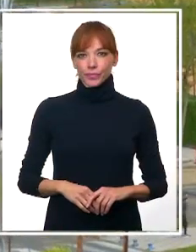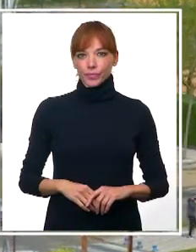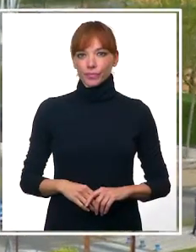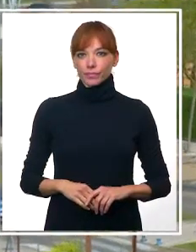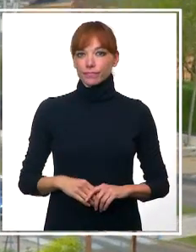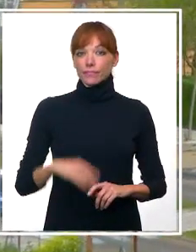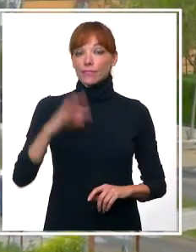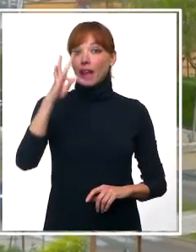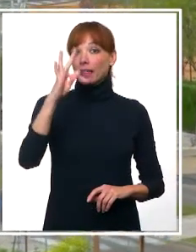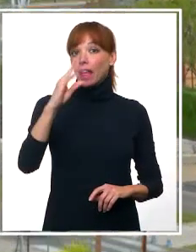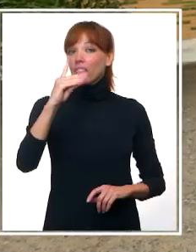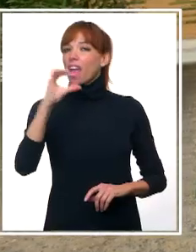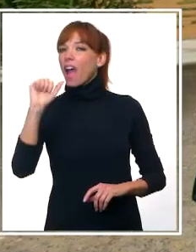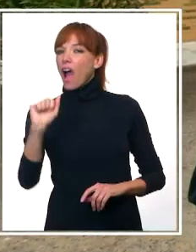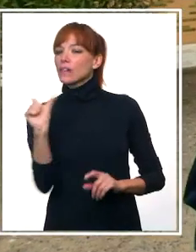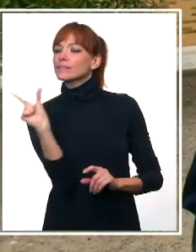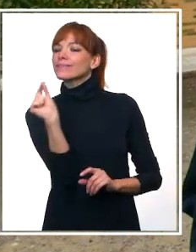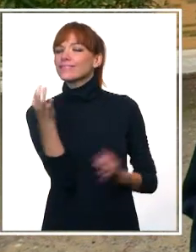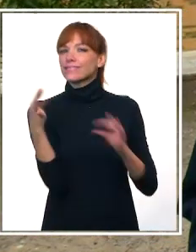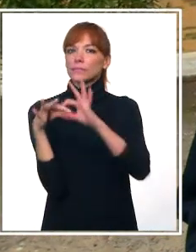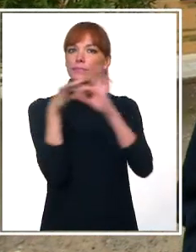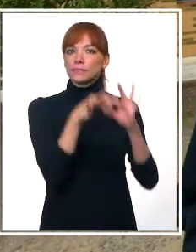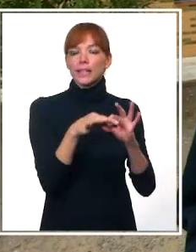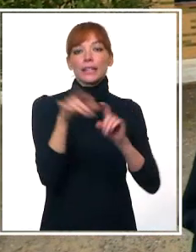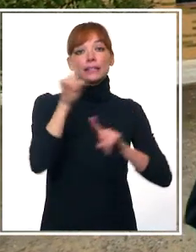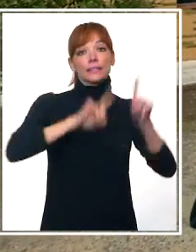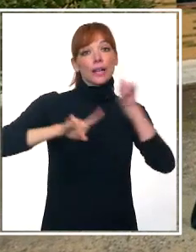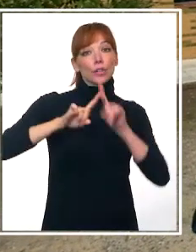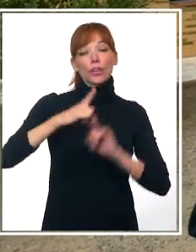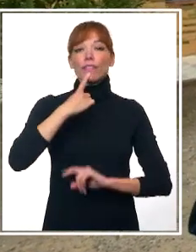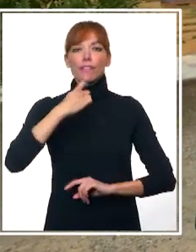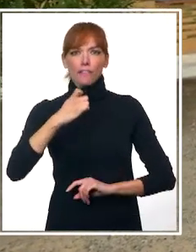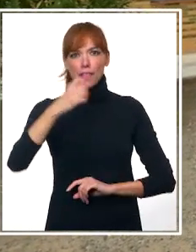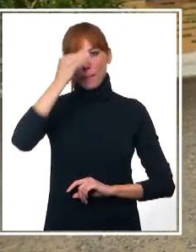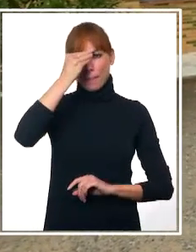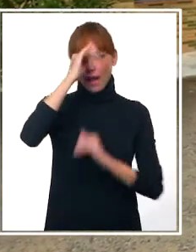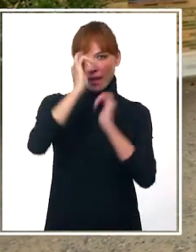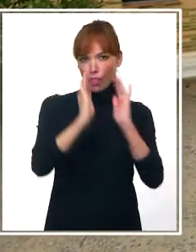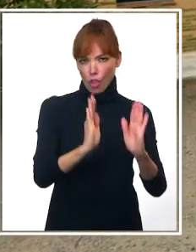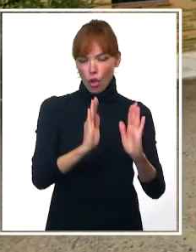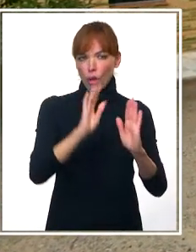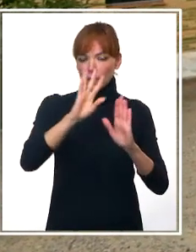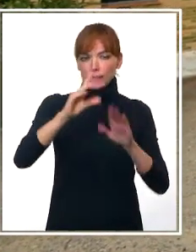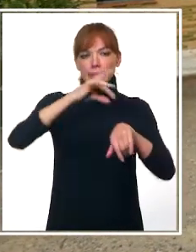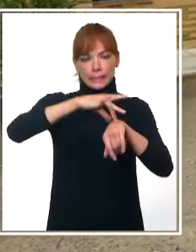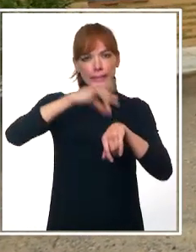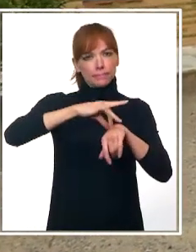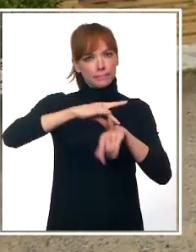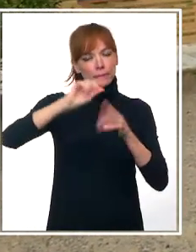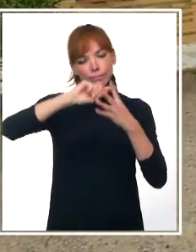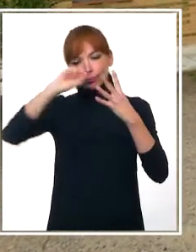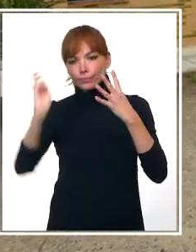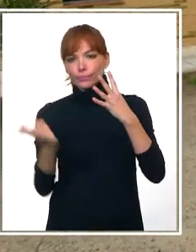El TDA, rastorno por déficit de atención, es una patología mental que conlleva un conjunto de dificultades que van desde problemas para